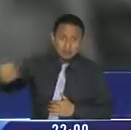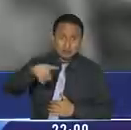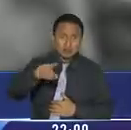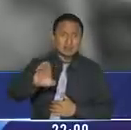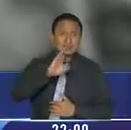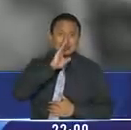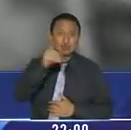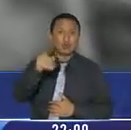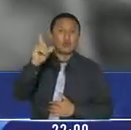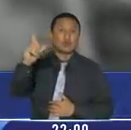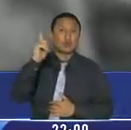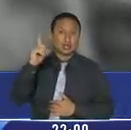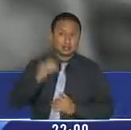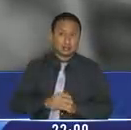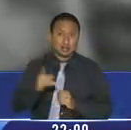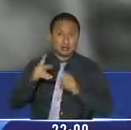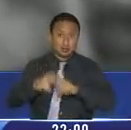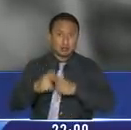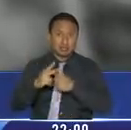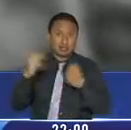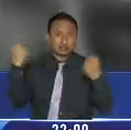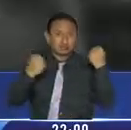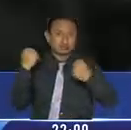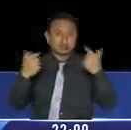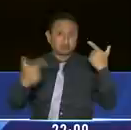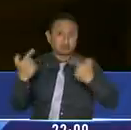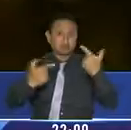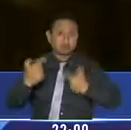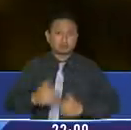puede producirse otra masacre.